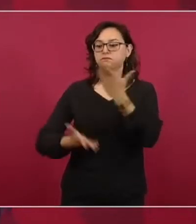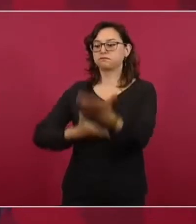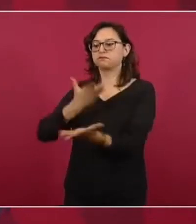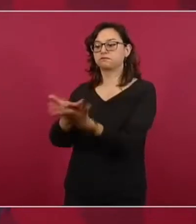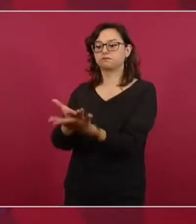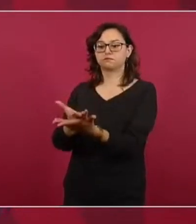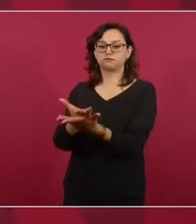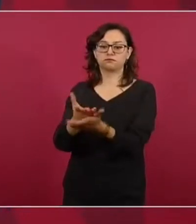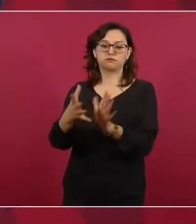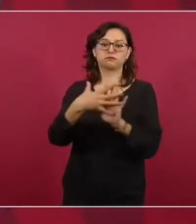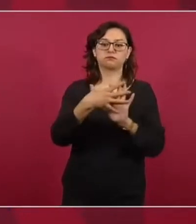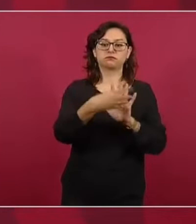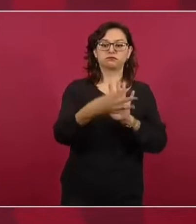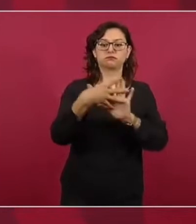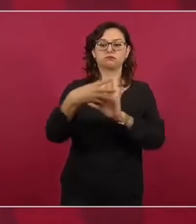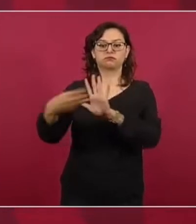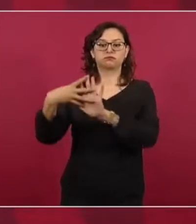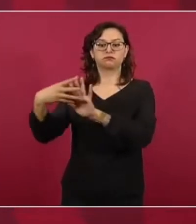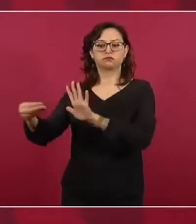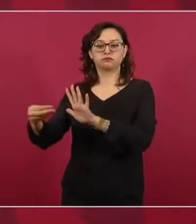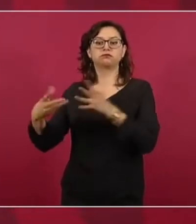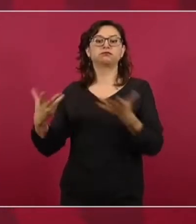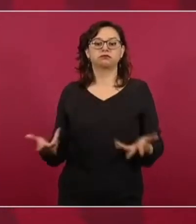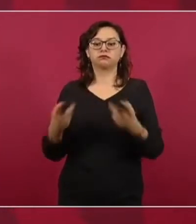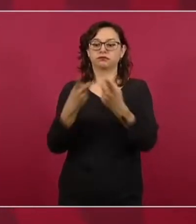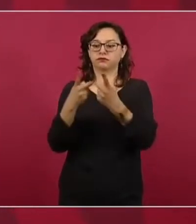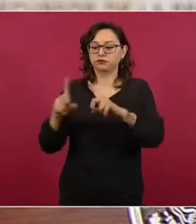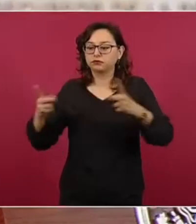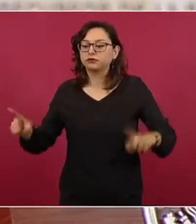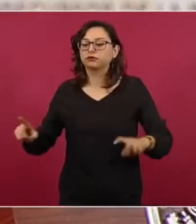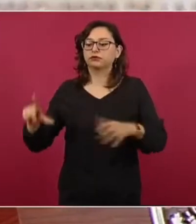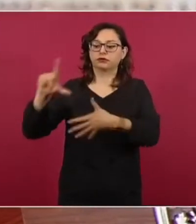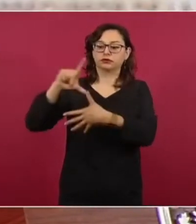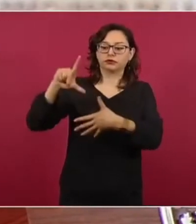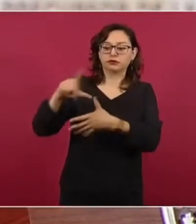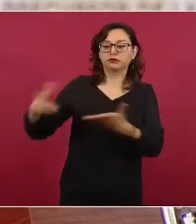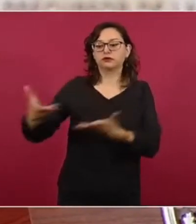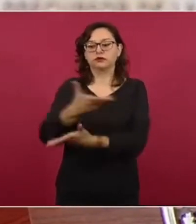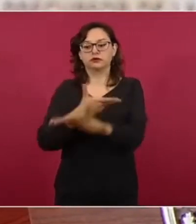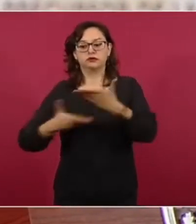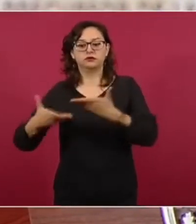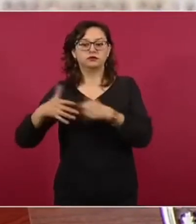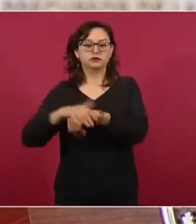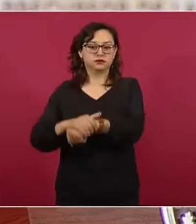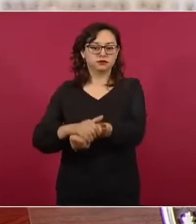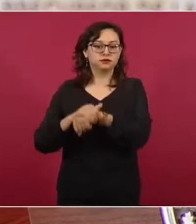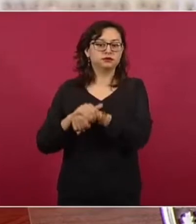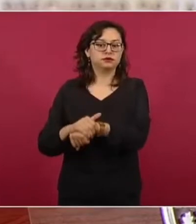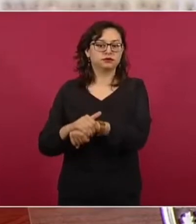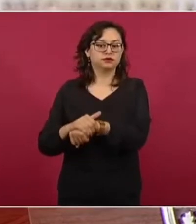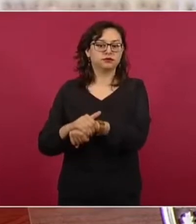materia de desarrollo regional, de cooperación, de amistad entre nuestros pueblos.